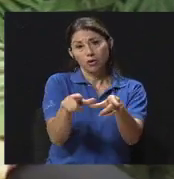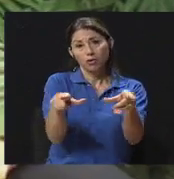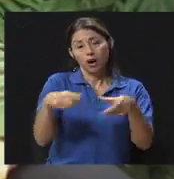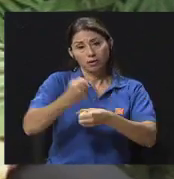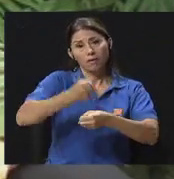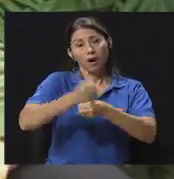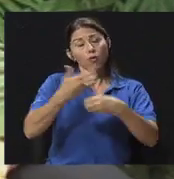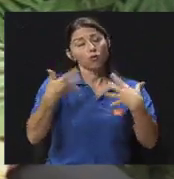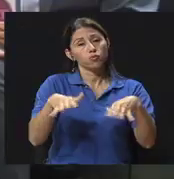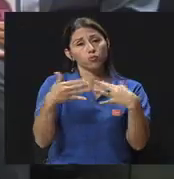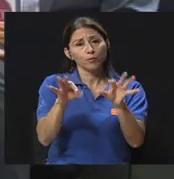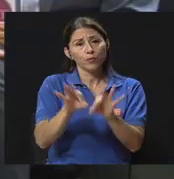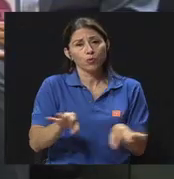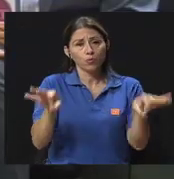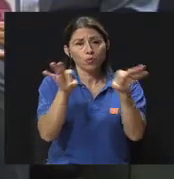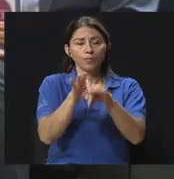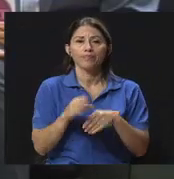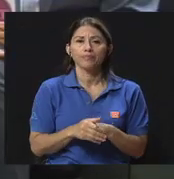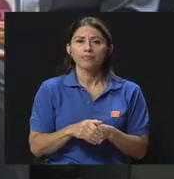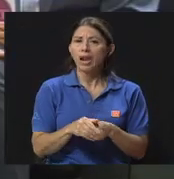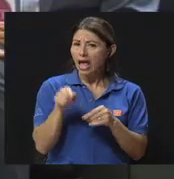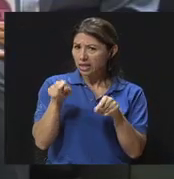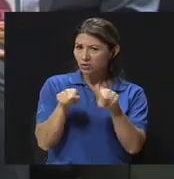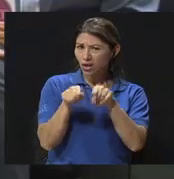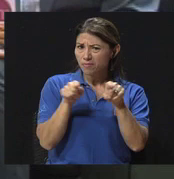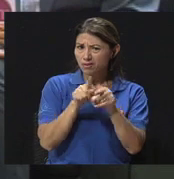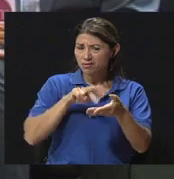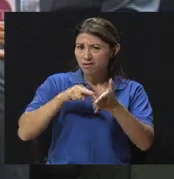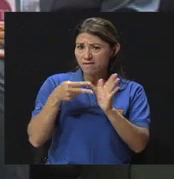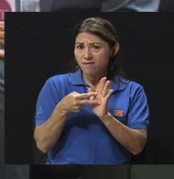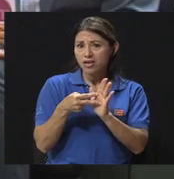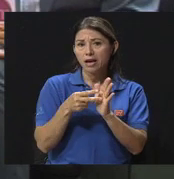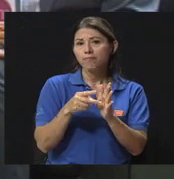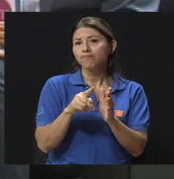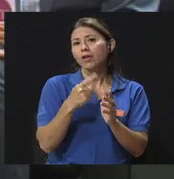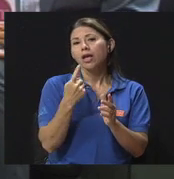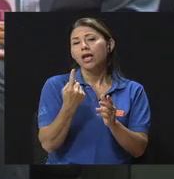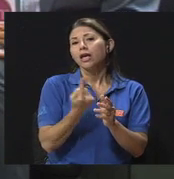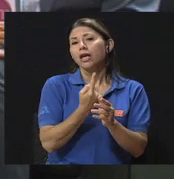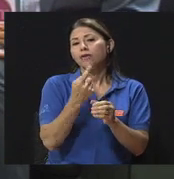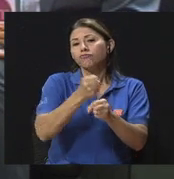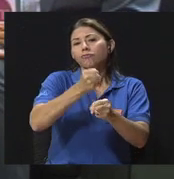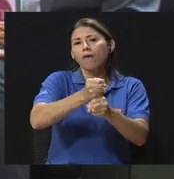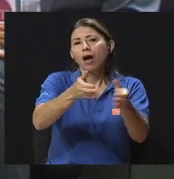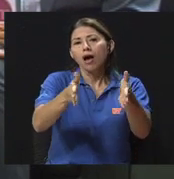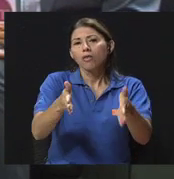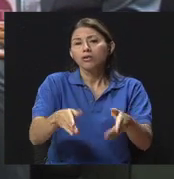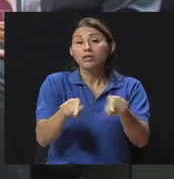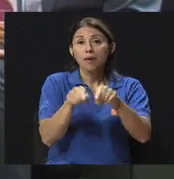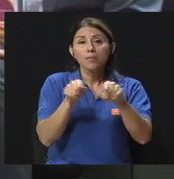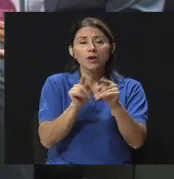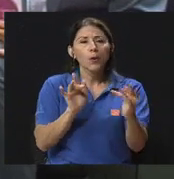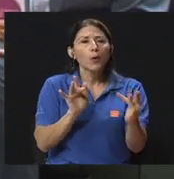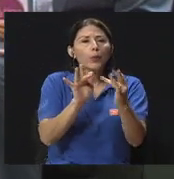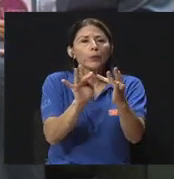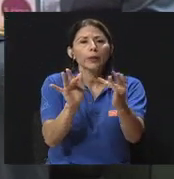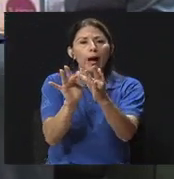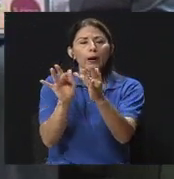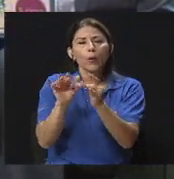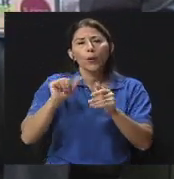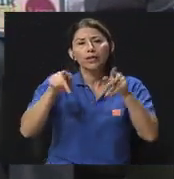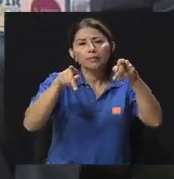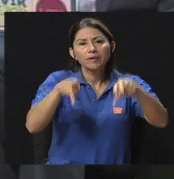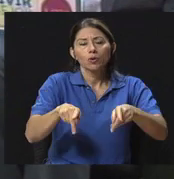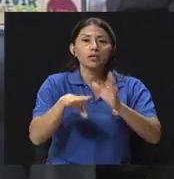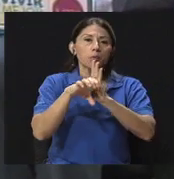Chile, ¿y esto incluye contacto con otras personas además de los propios trabajadores, por ejemplo, con personas